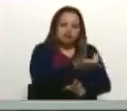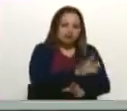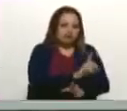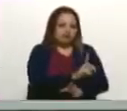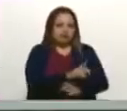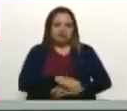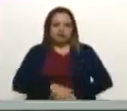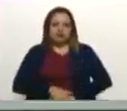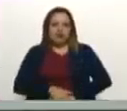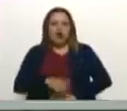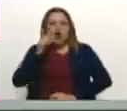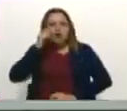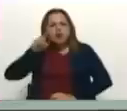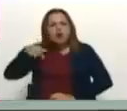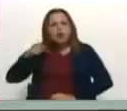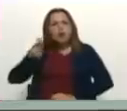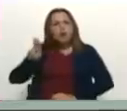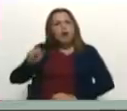ni a Tomás Guanipa,